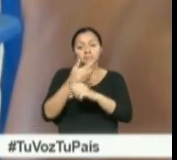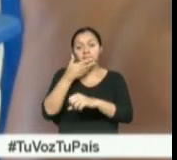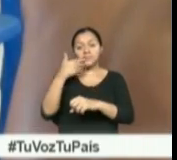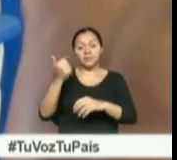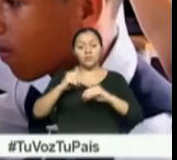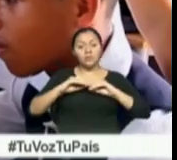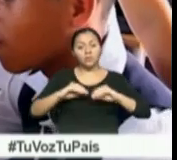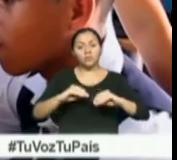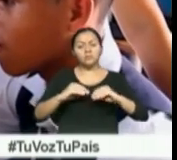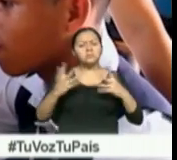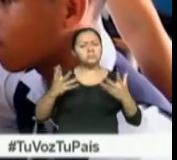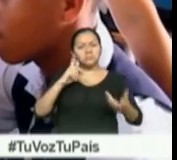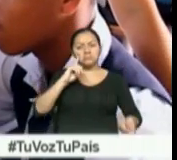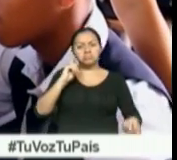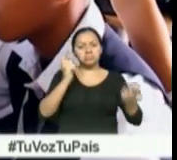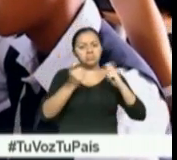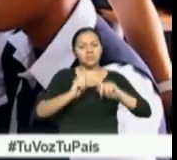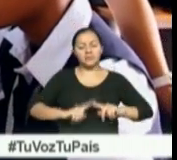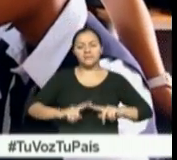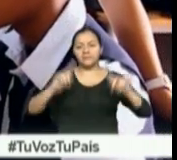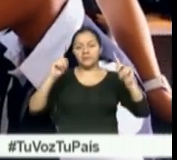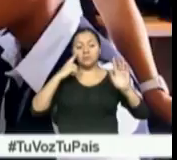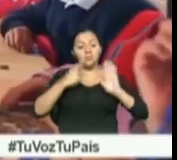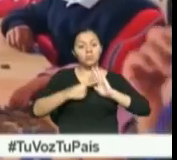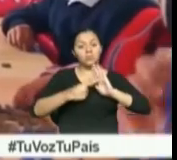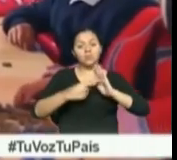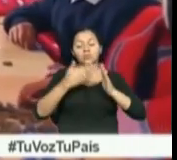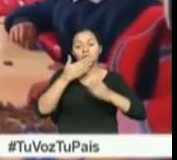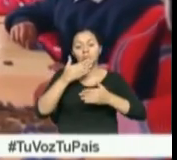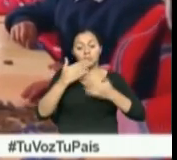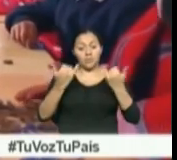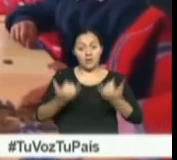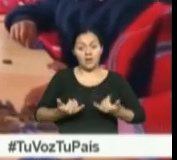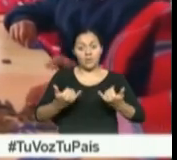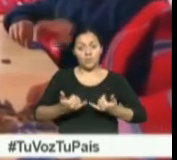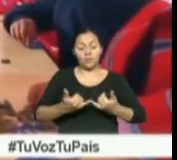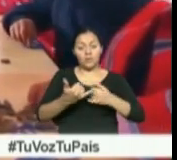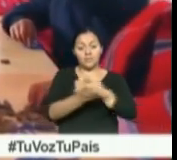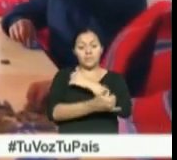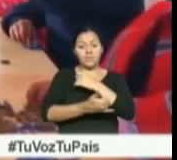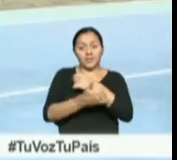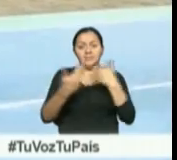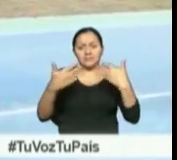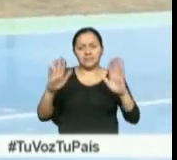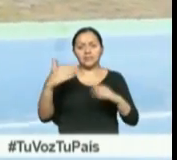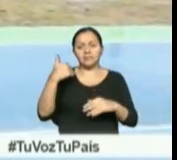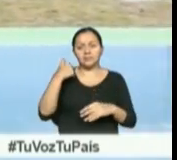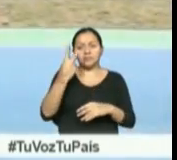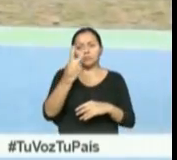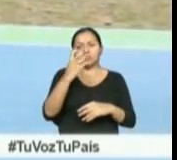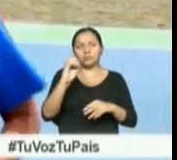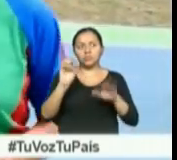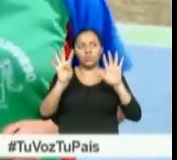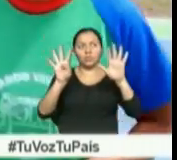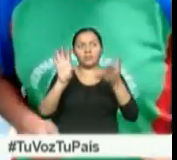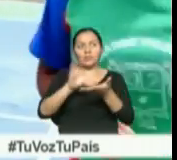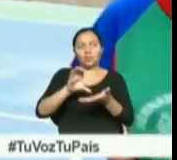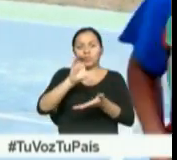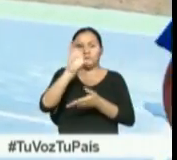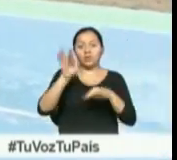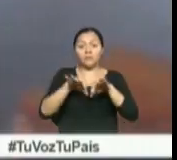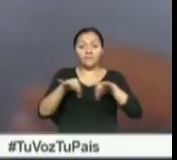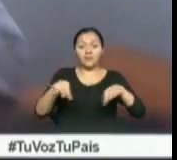en el Ecuador se ha transformado. Una muestra de ello es que actualmente el país cuenta con 209 colegios con bachillerato